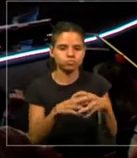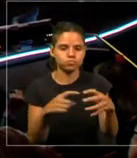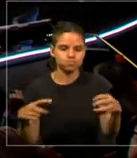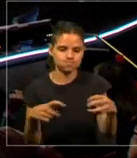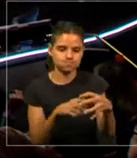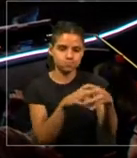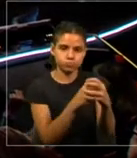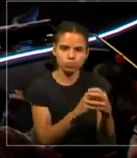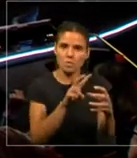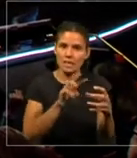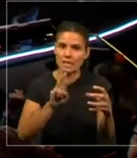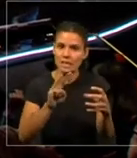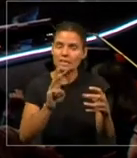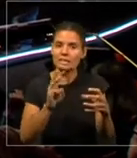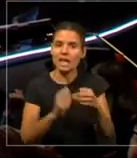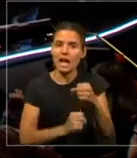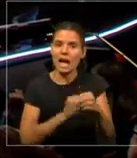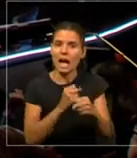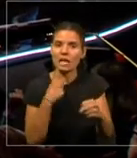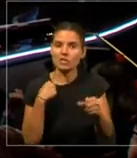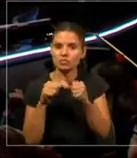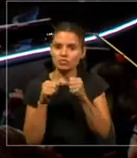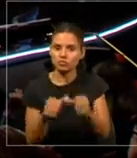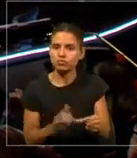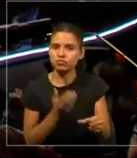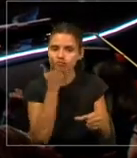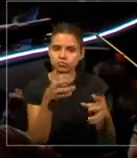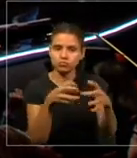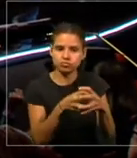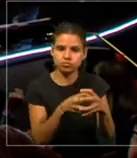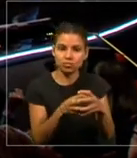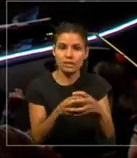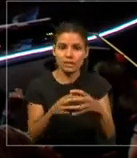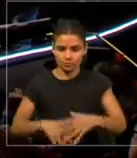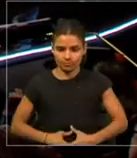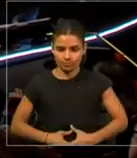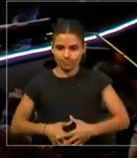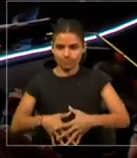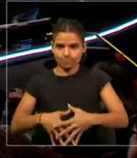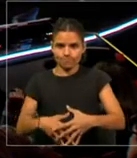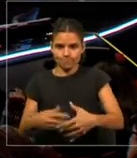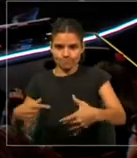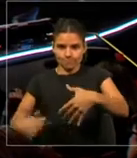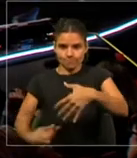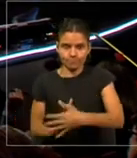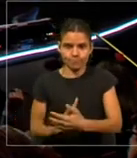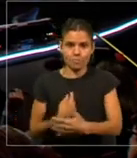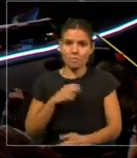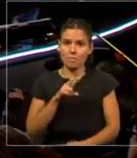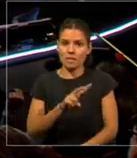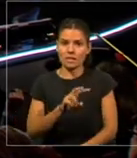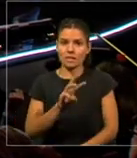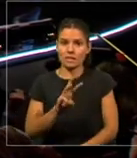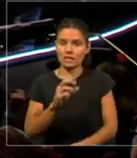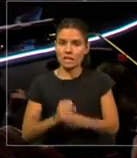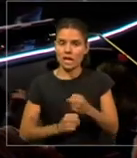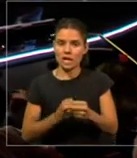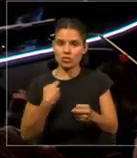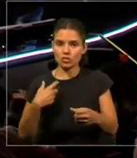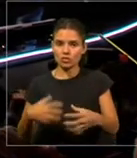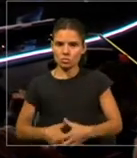implantado en el útero de una chica de 26 años y ese bebé nació,